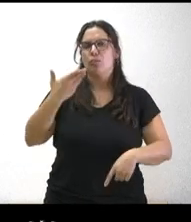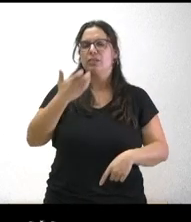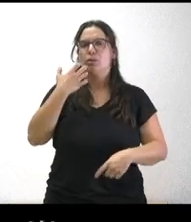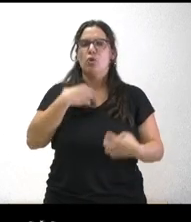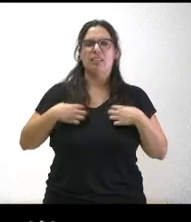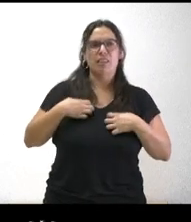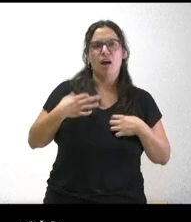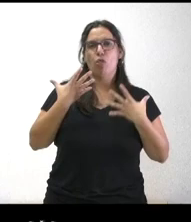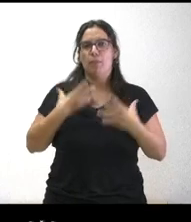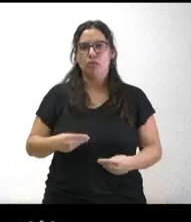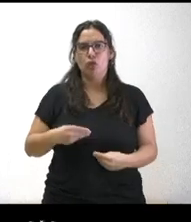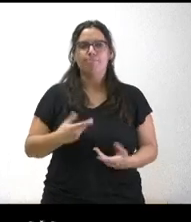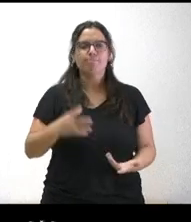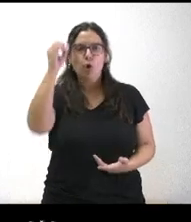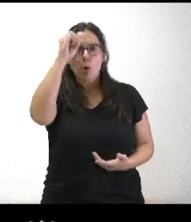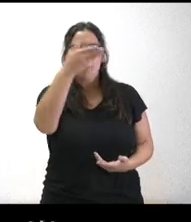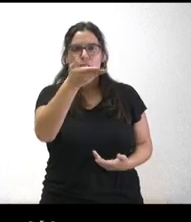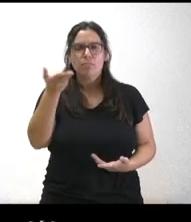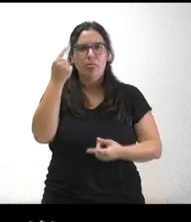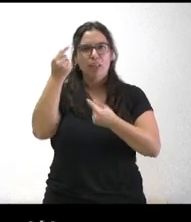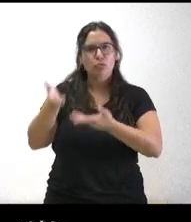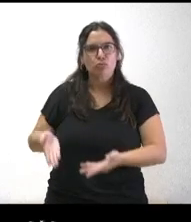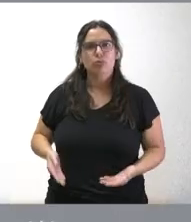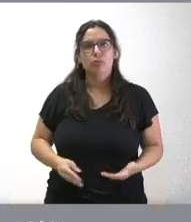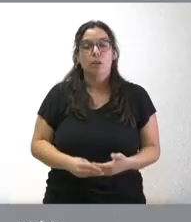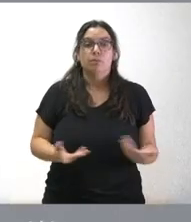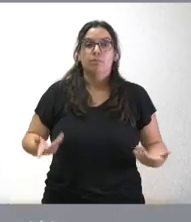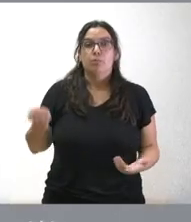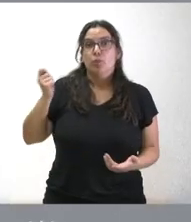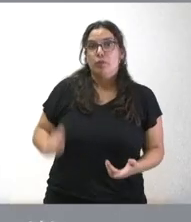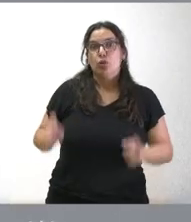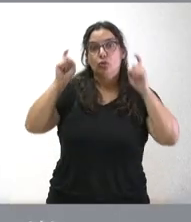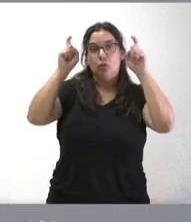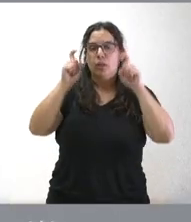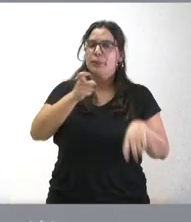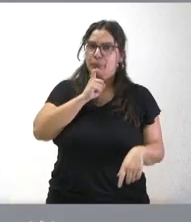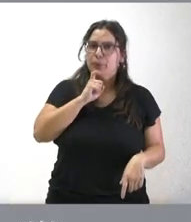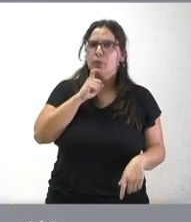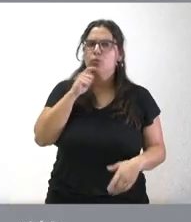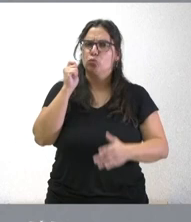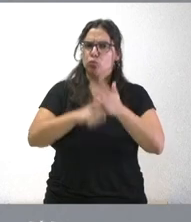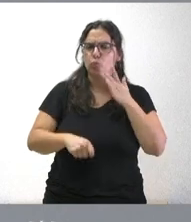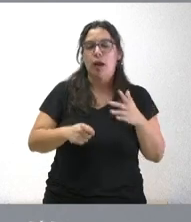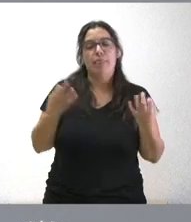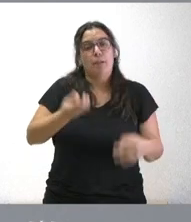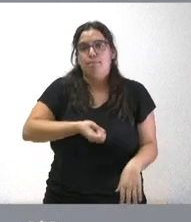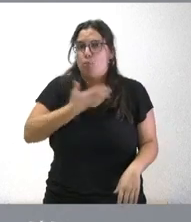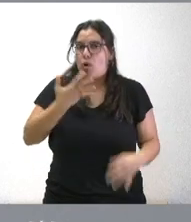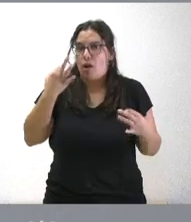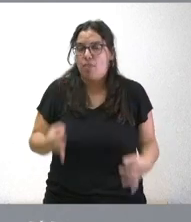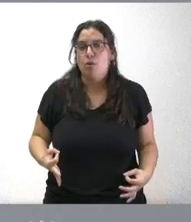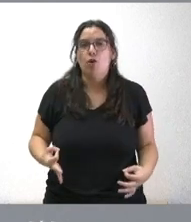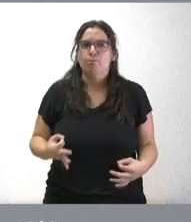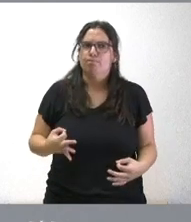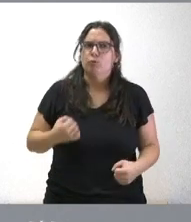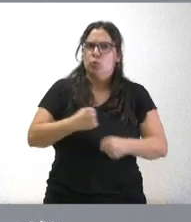depresión ¿qué valoración hace de estos datos? Pues que la profesión docente es una profesión muy complicada muy exigente muy vocacional que